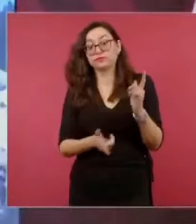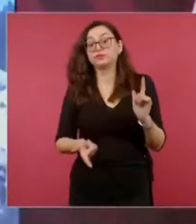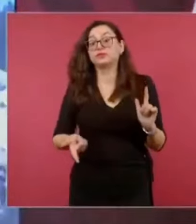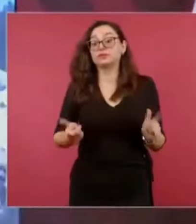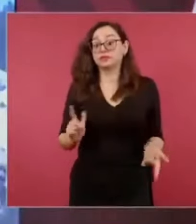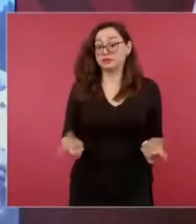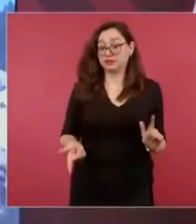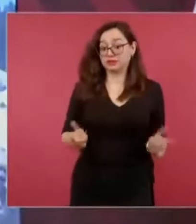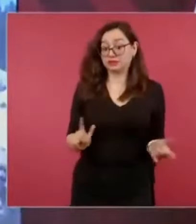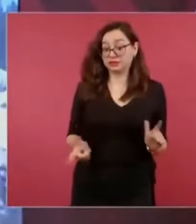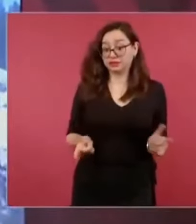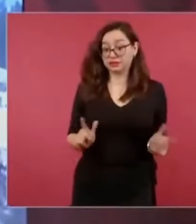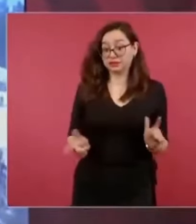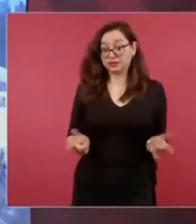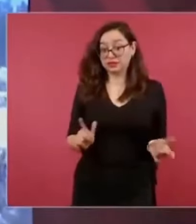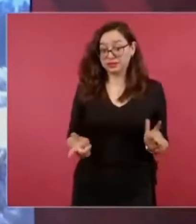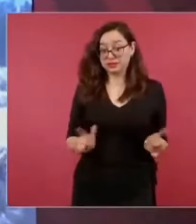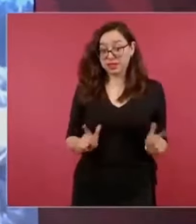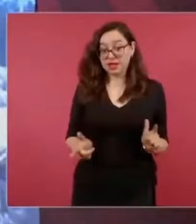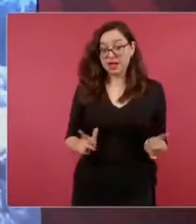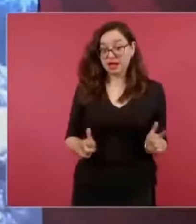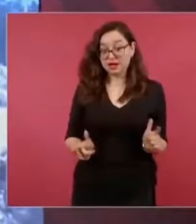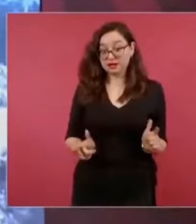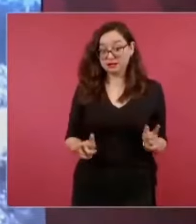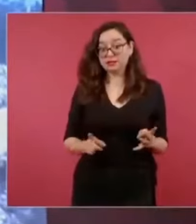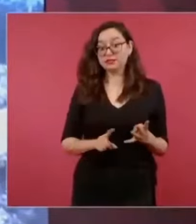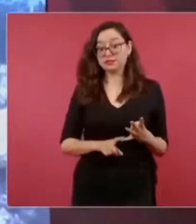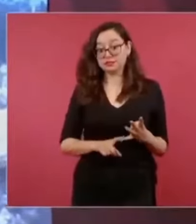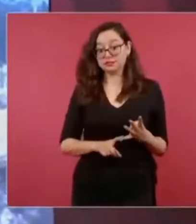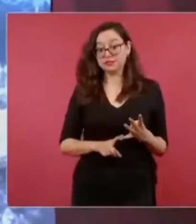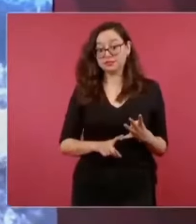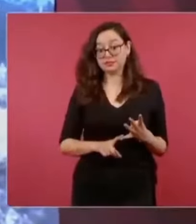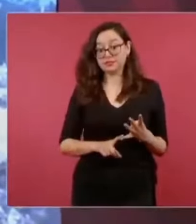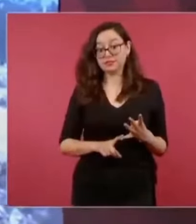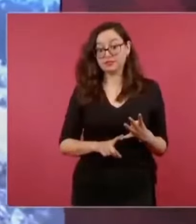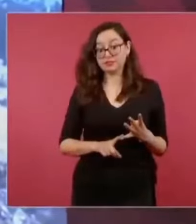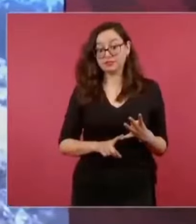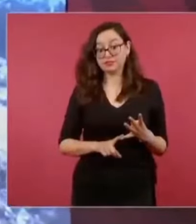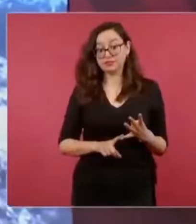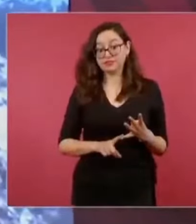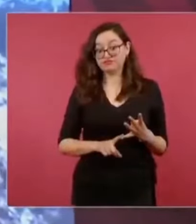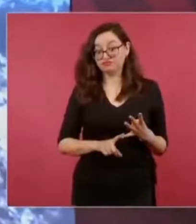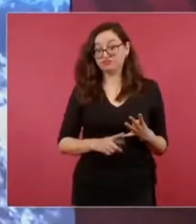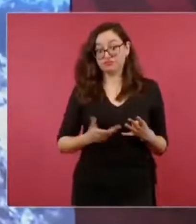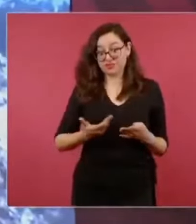Texas, que ya se había anexado, también era de México.